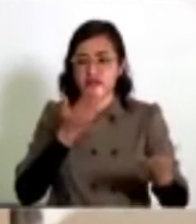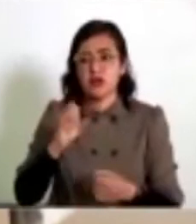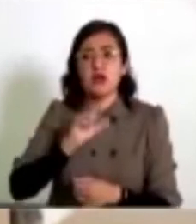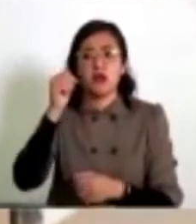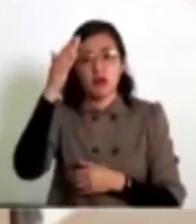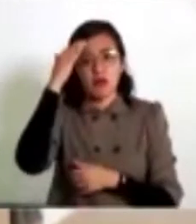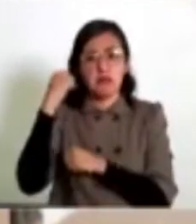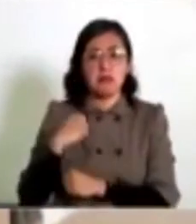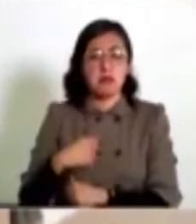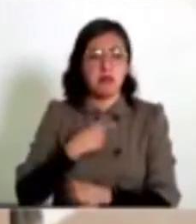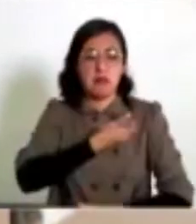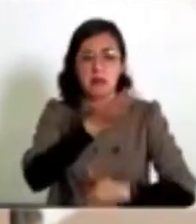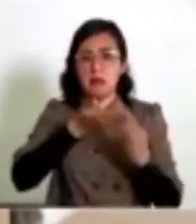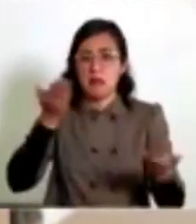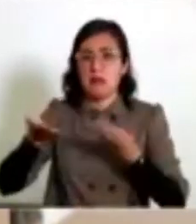líderes.